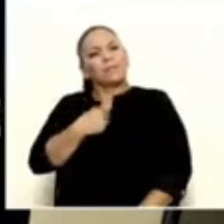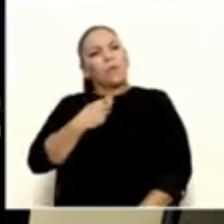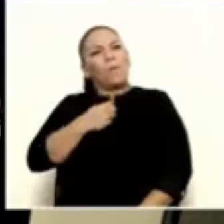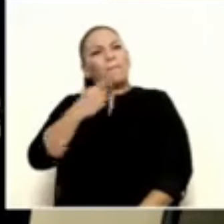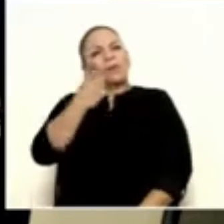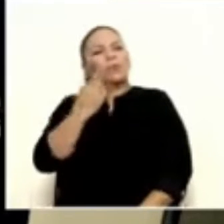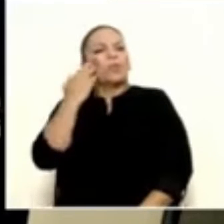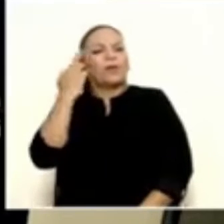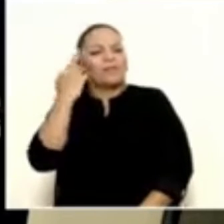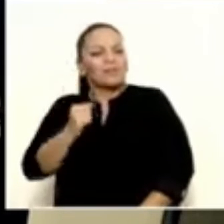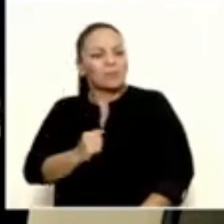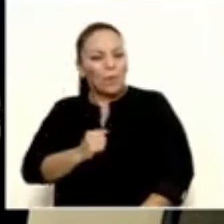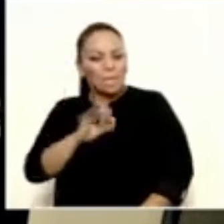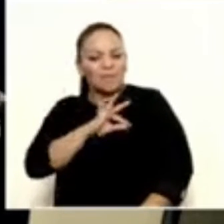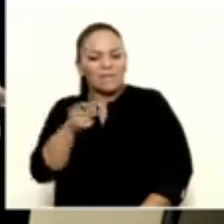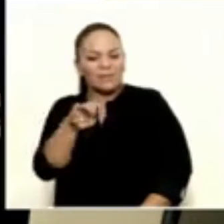habrá sido ministra.